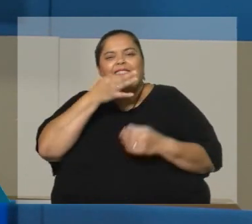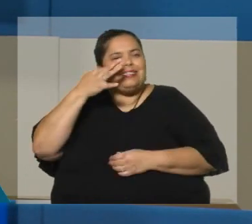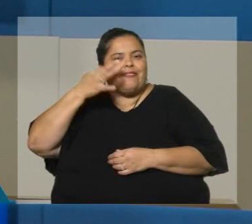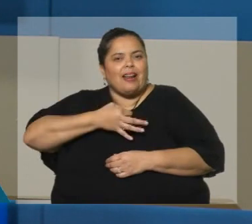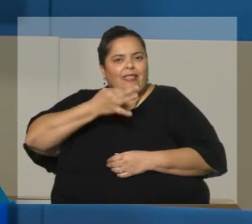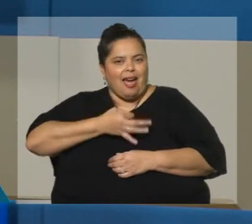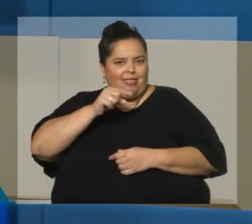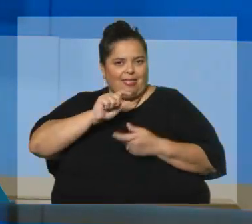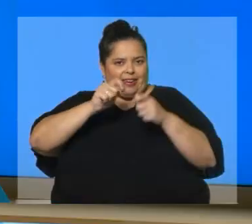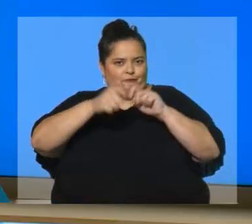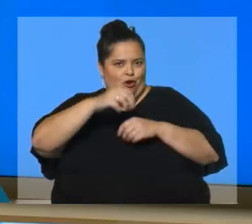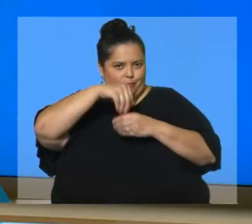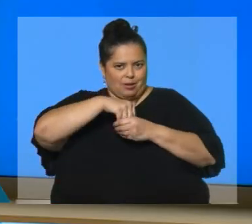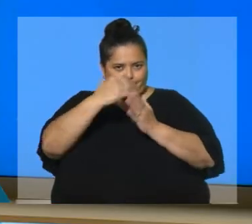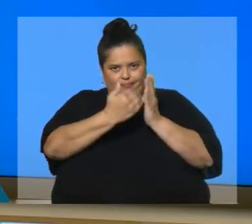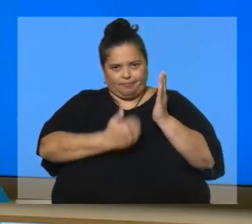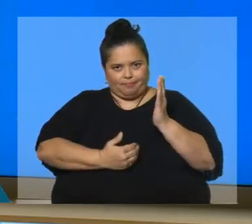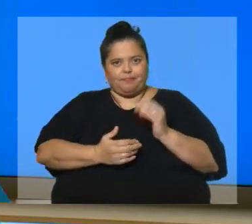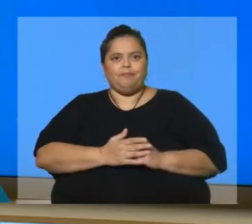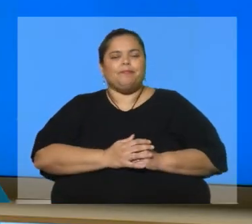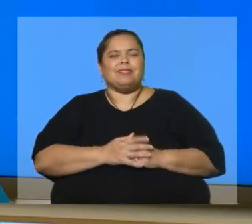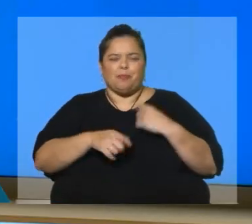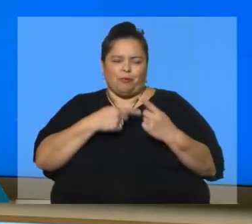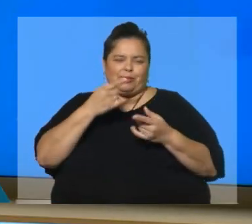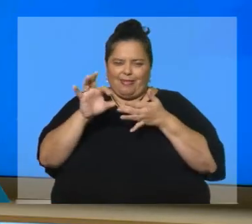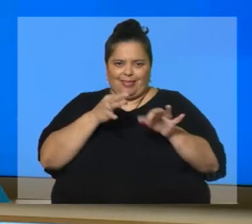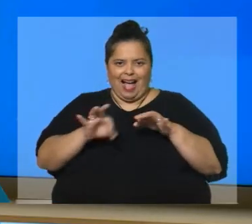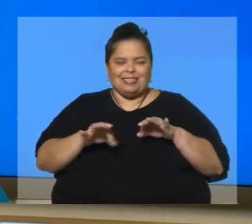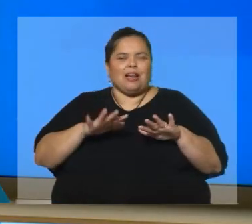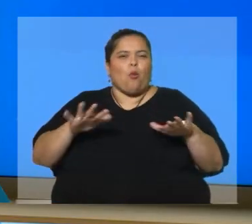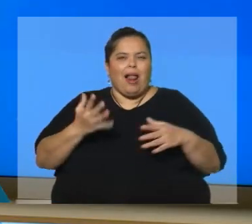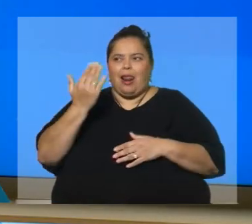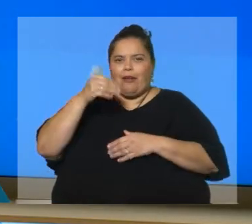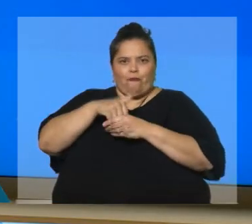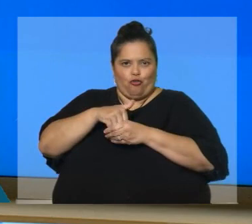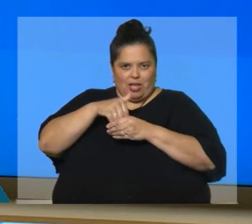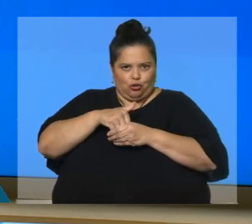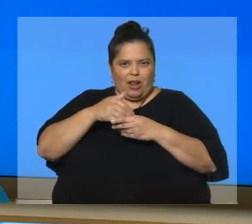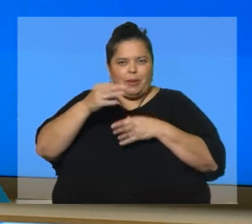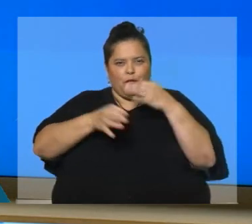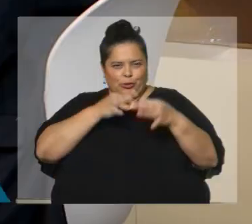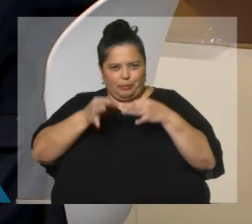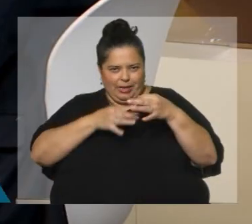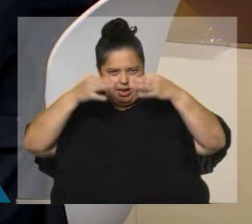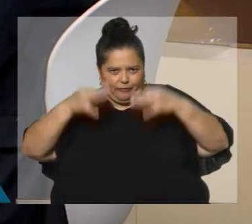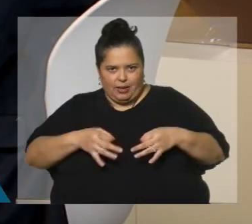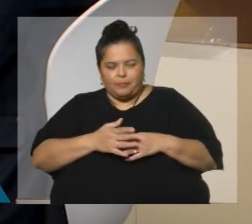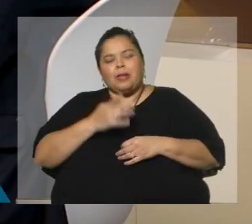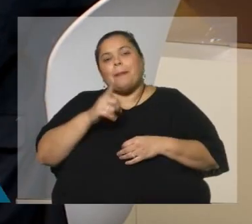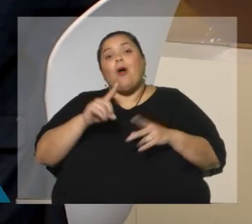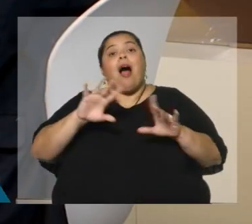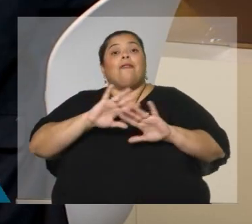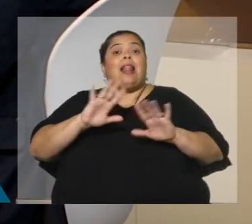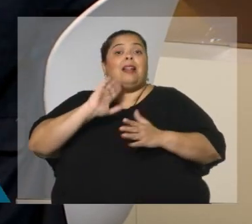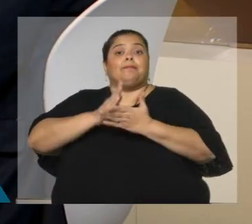que tiene la reforma. Ya no vamos a meter bien en el detalle de lo que se votó, ver lo podemos explicar, porque al final, bueno, lo que salió,